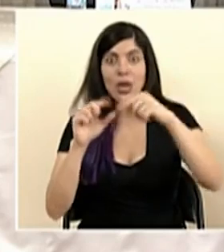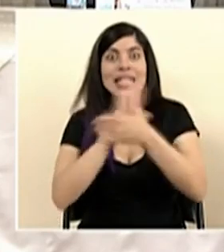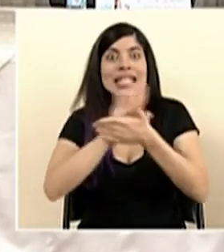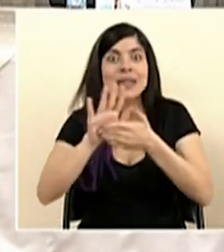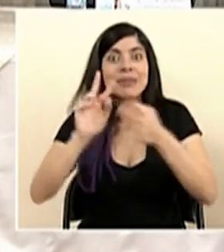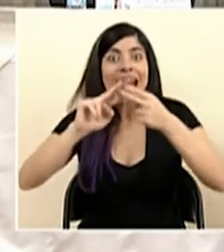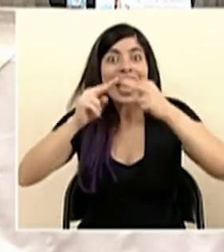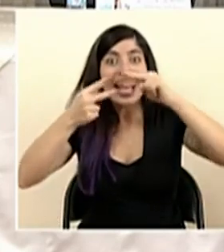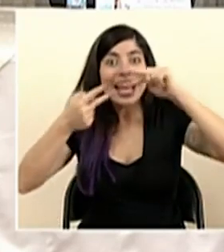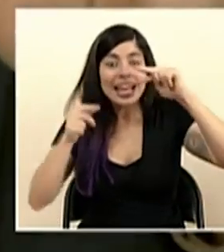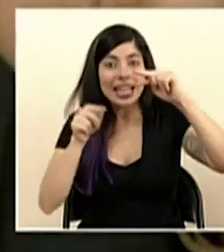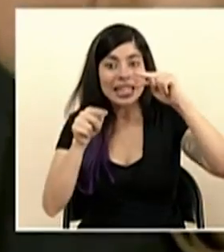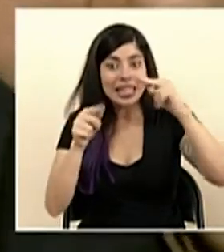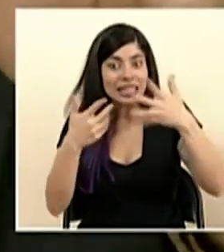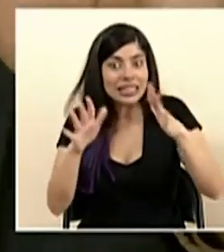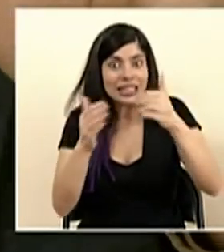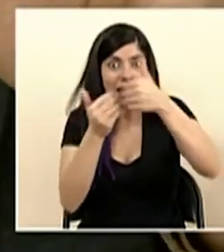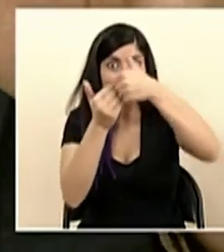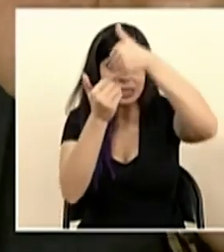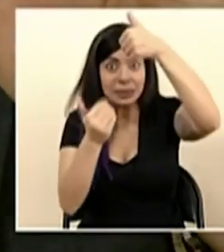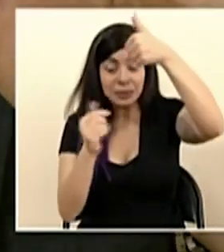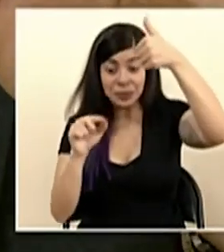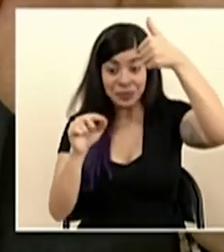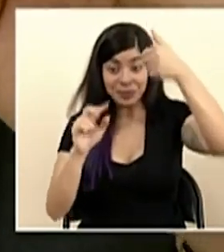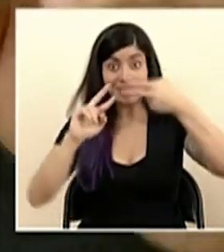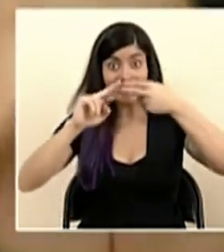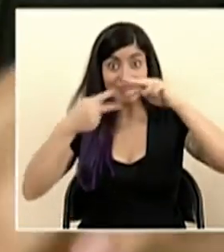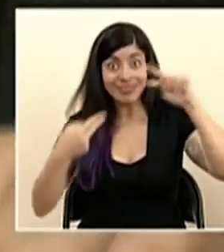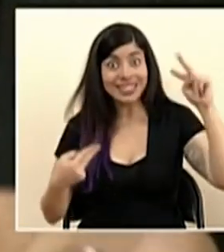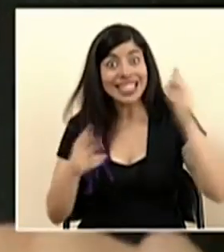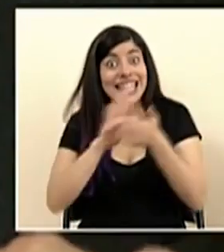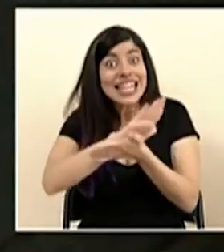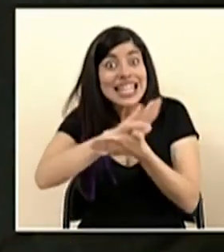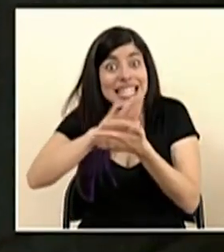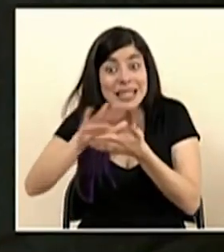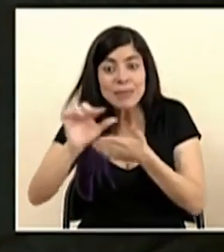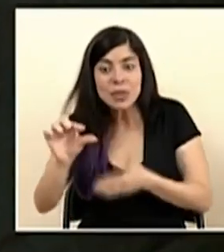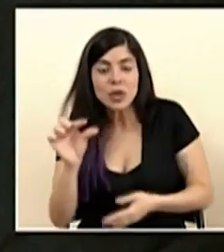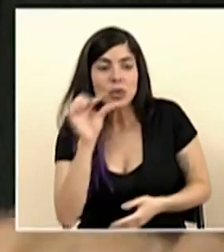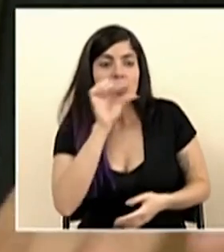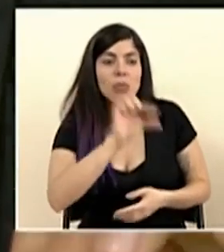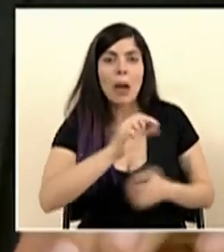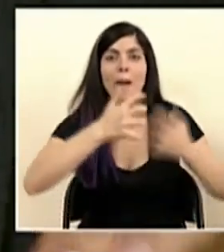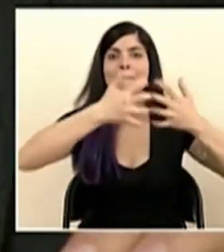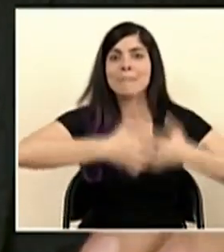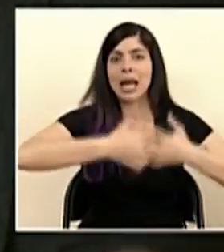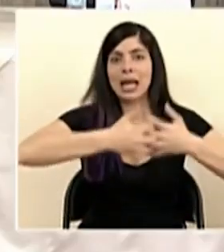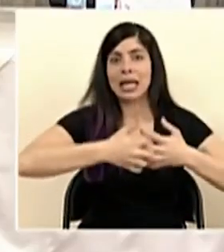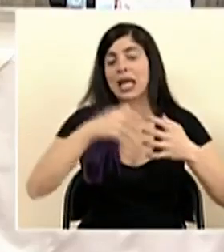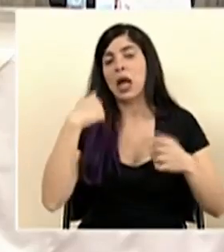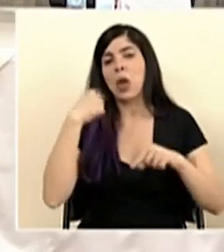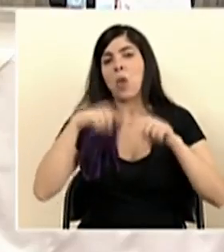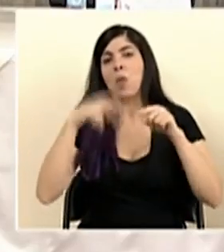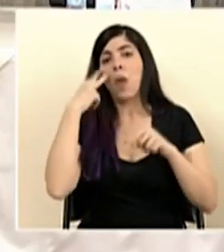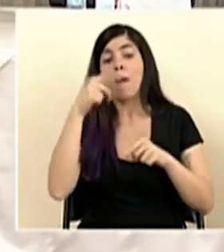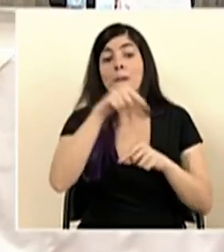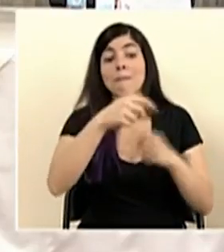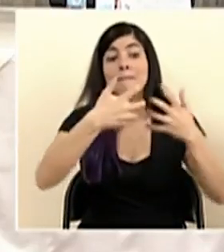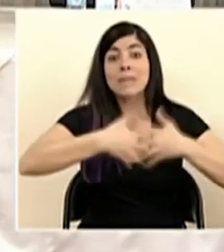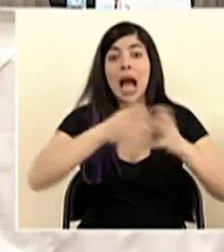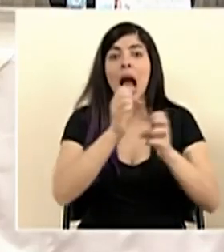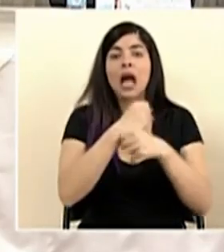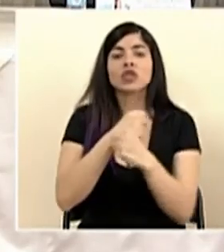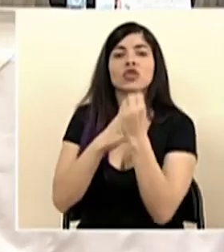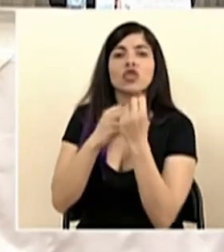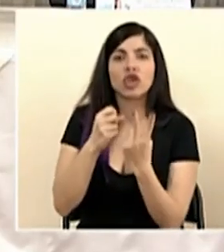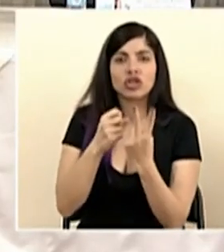material genético purificado se deposita en una máquina en la cual ocurren dos procesos que uno no puede ver. Esos dos procesos